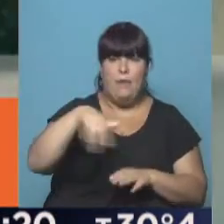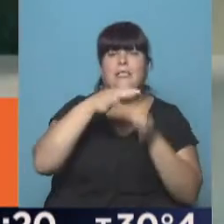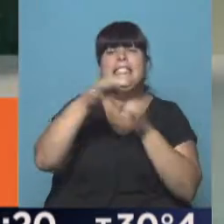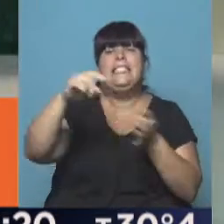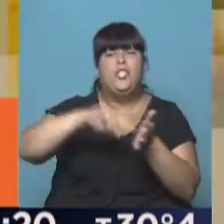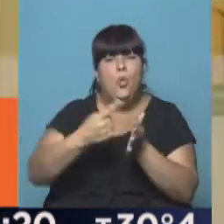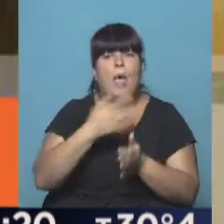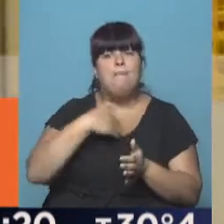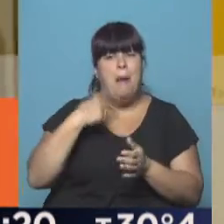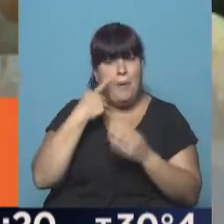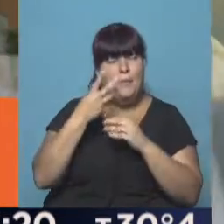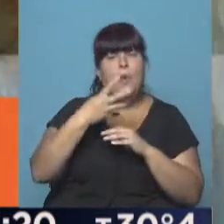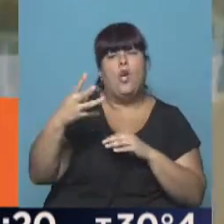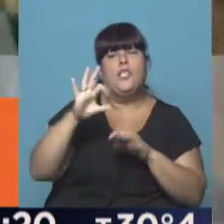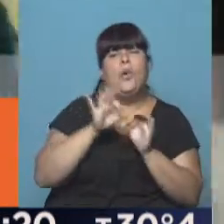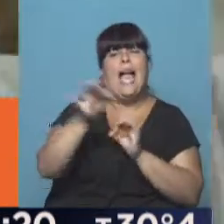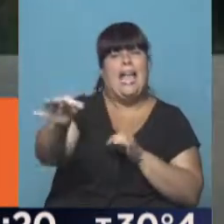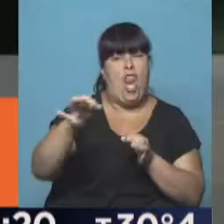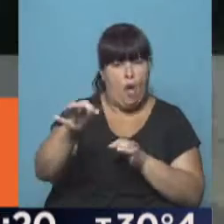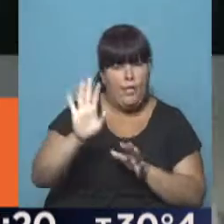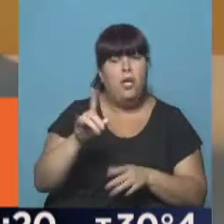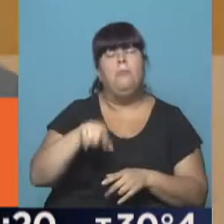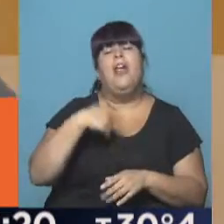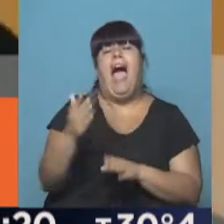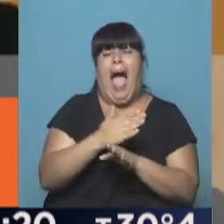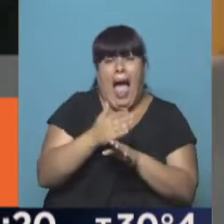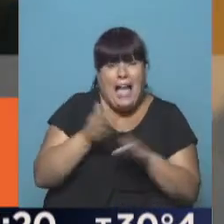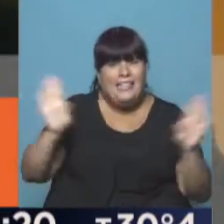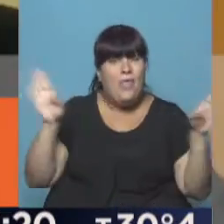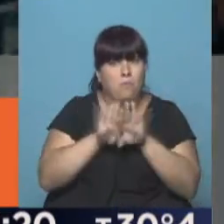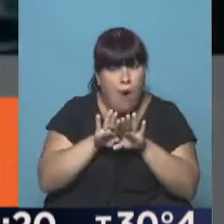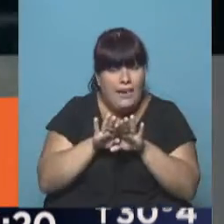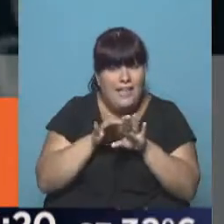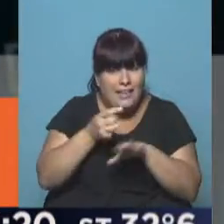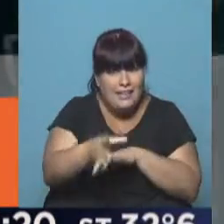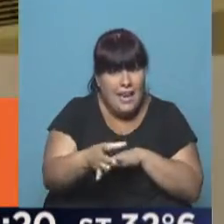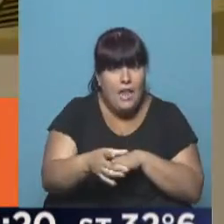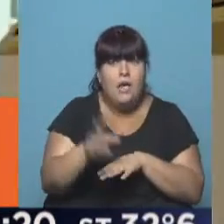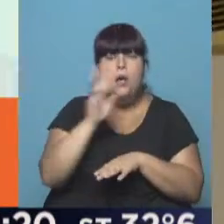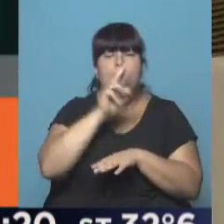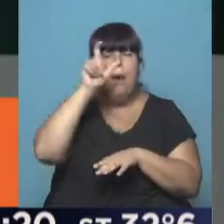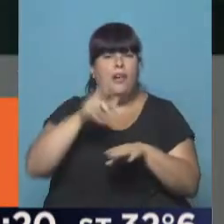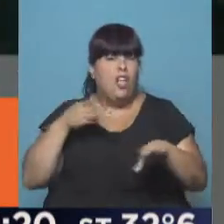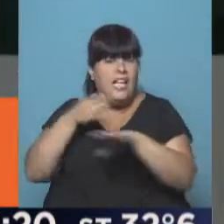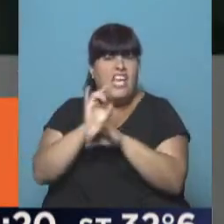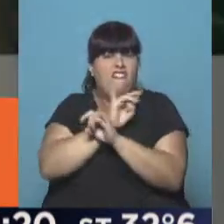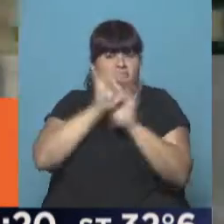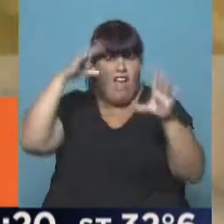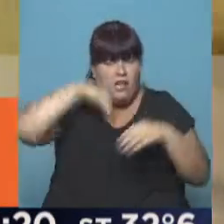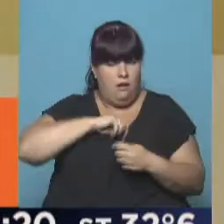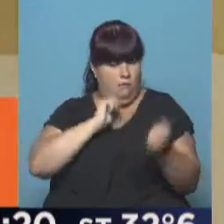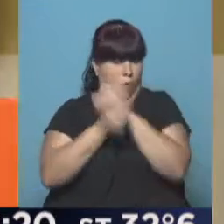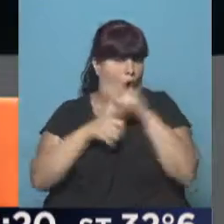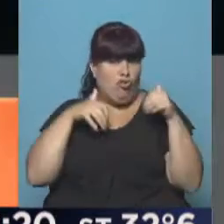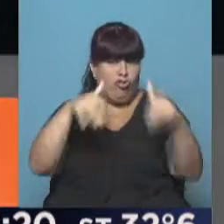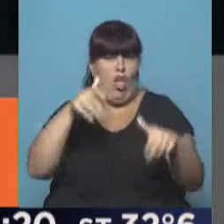una ciudad donde vive su madre a 450 kilómetros. Pero segundos antes de que se cierre la puerta del tren, entra una persona infectada, rápidamente se convierte